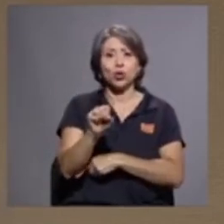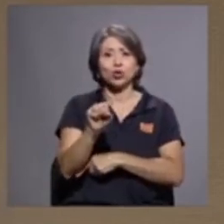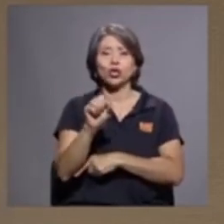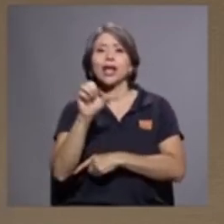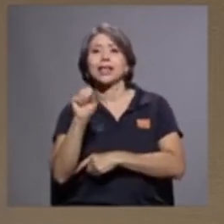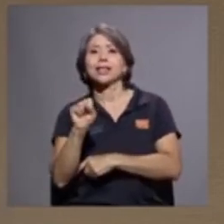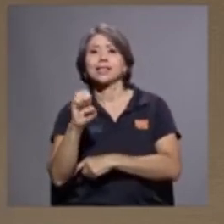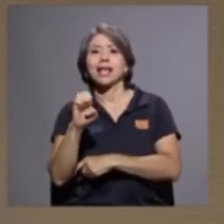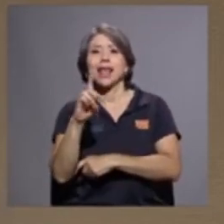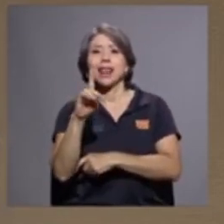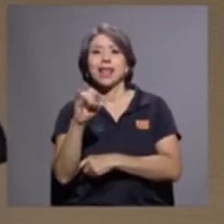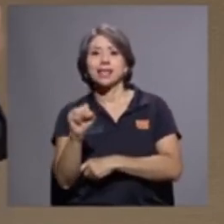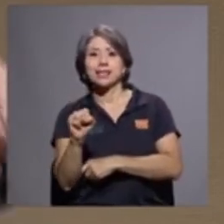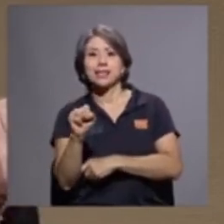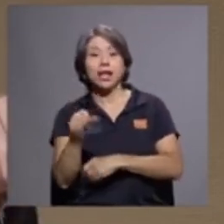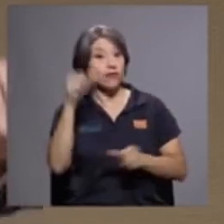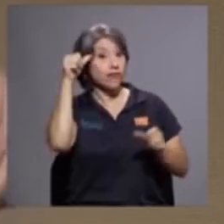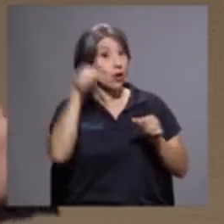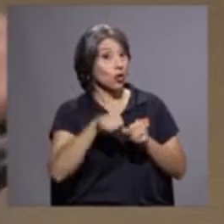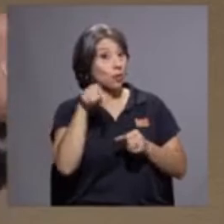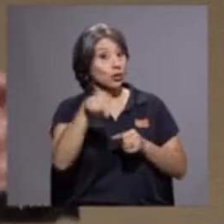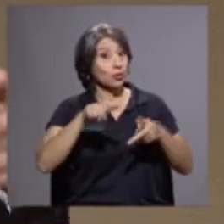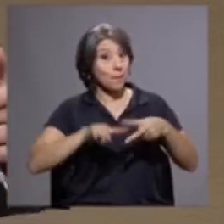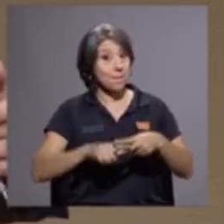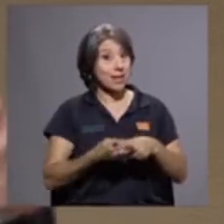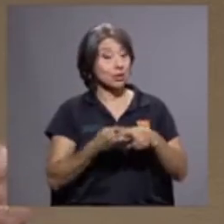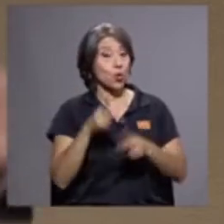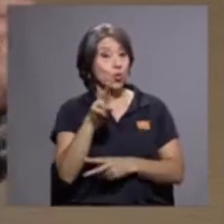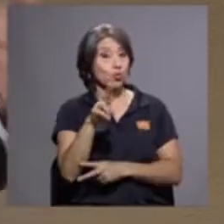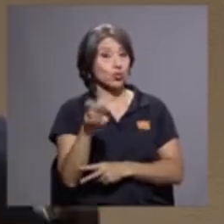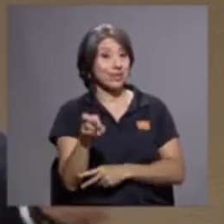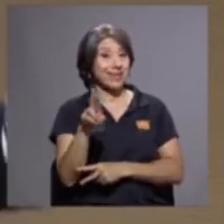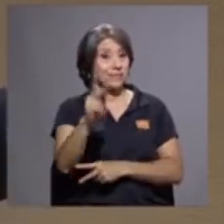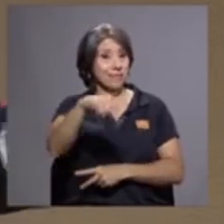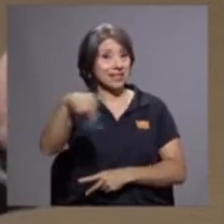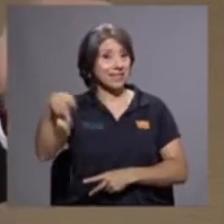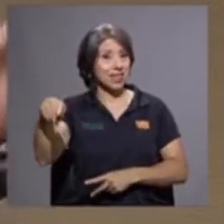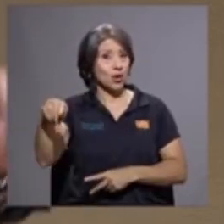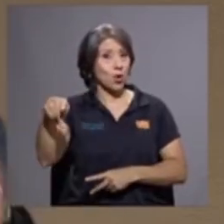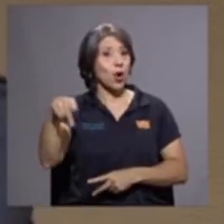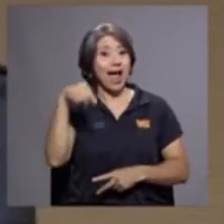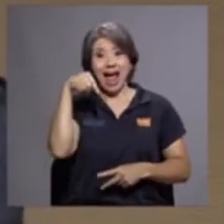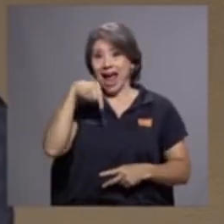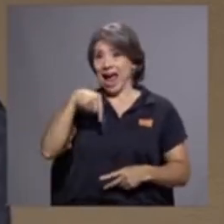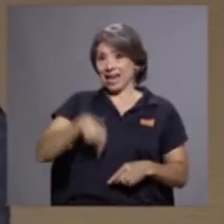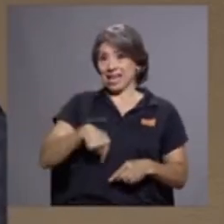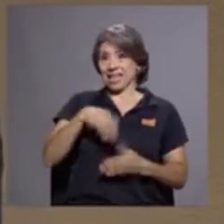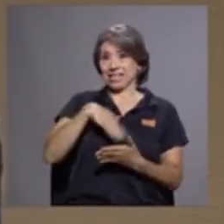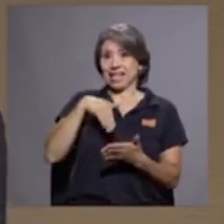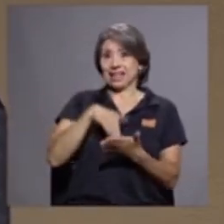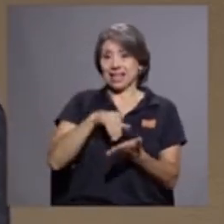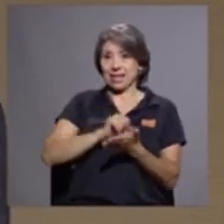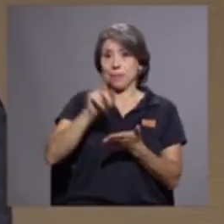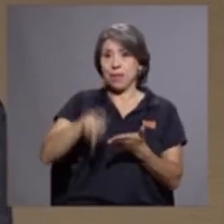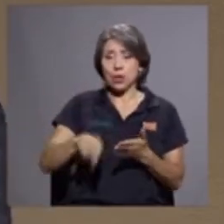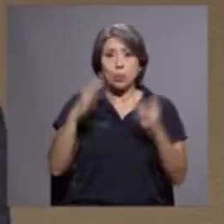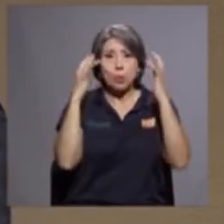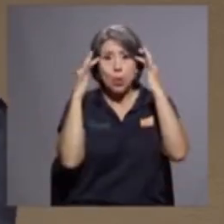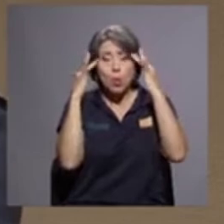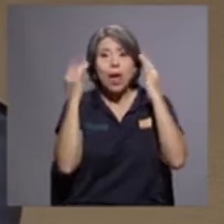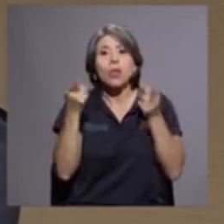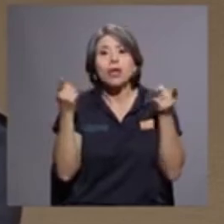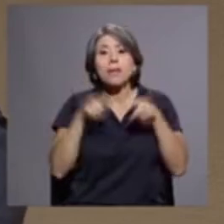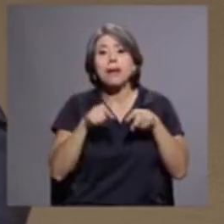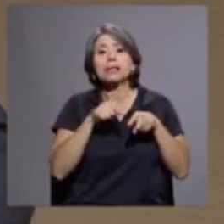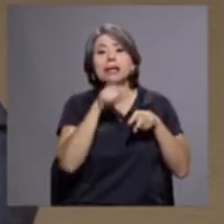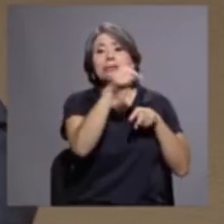que desde el campus Rodrigo Facio hay una preocupación de los estudiantes por quienes están en sedes y recintos, eso es un dato importante que usted nos pone de